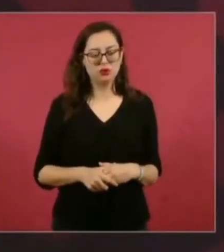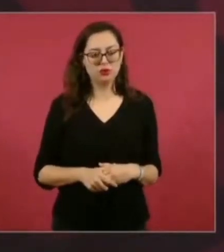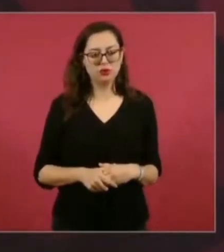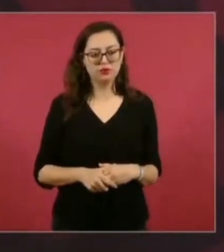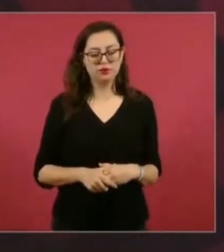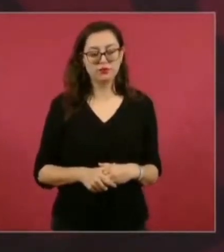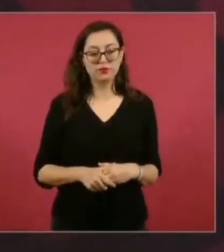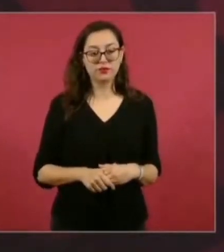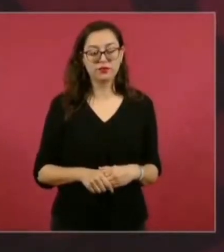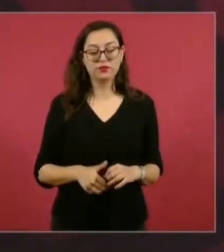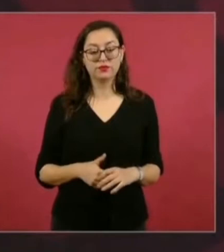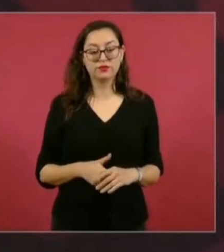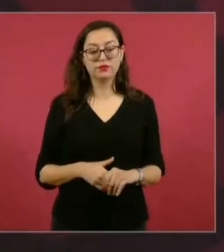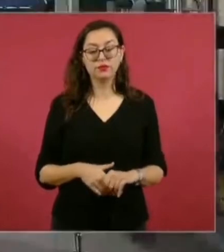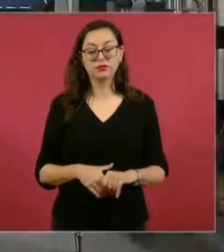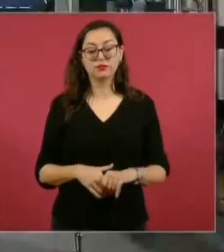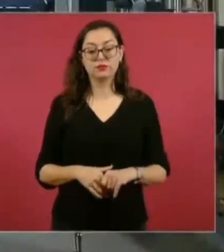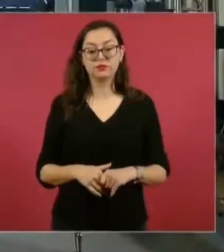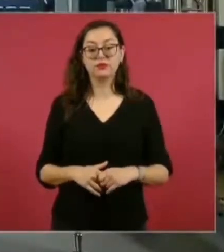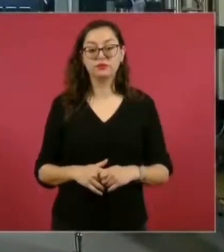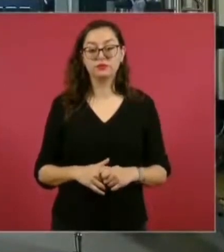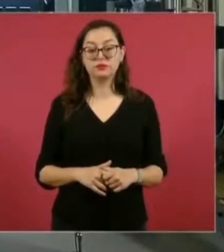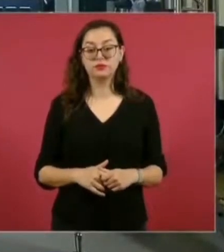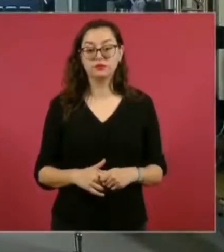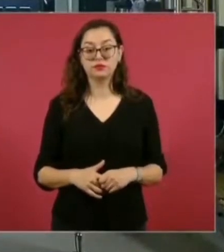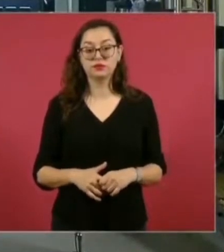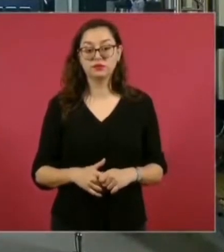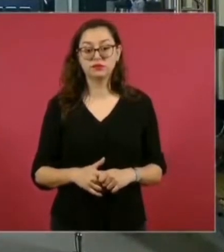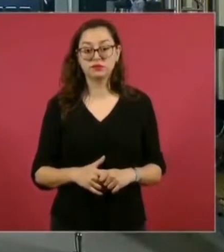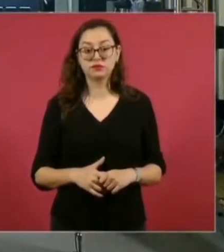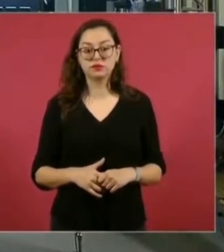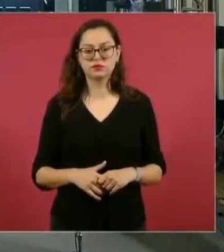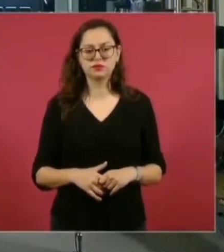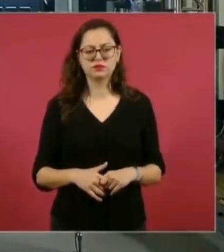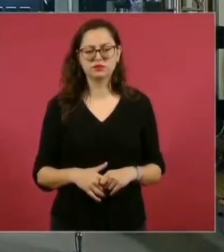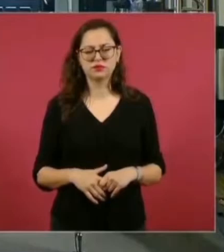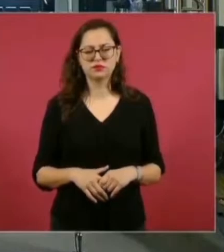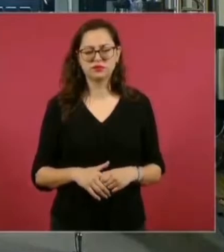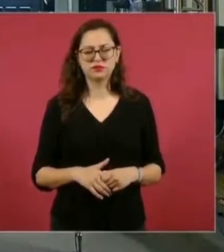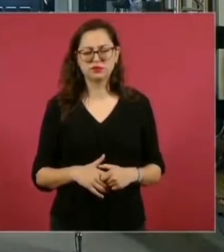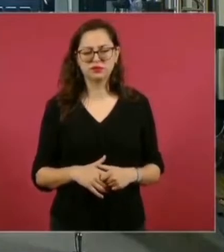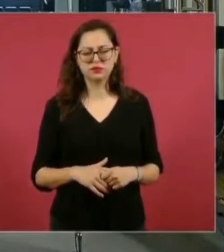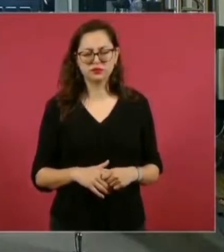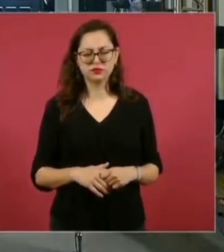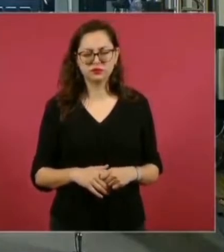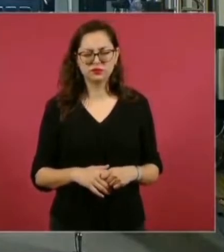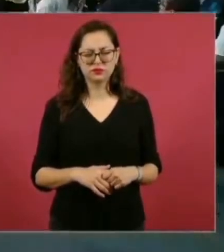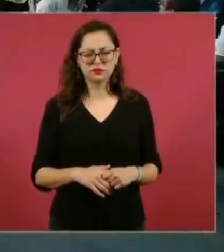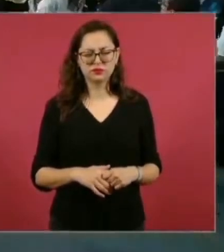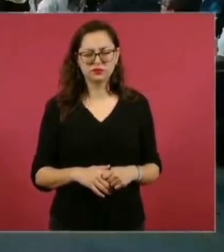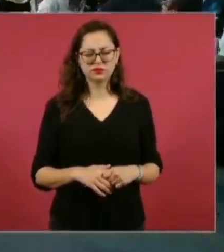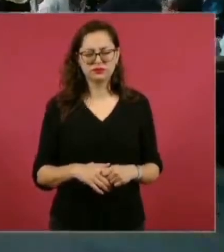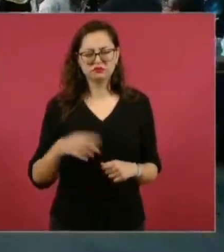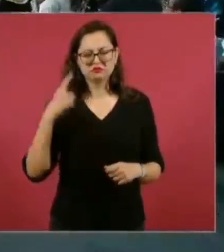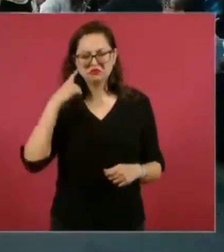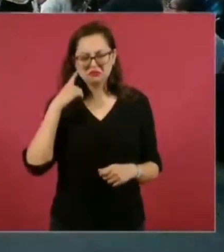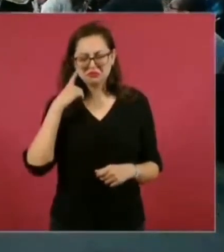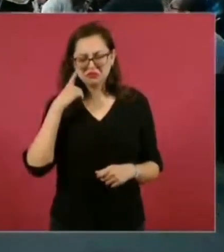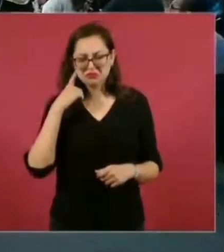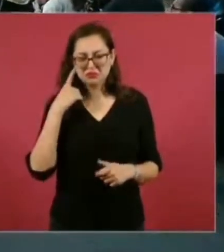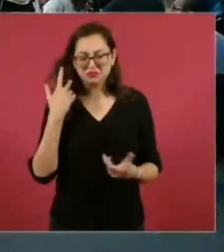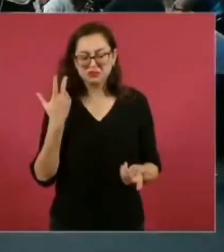Presidente, ayer no había visto que usted no incluye las salidas arriba o que viva la reforma. Sí, es eso.